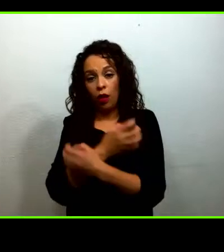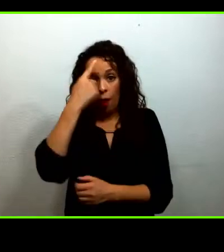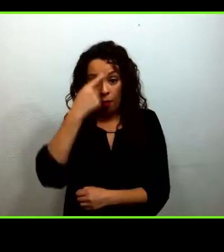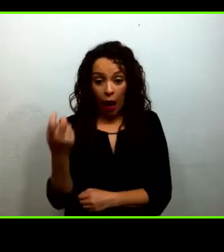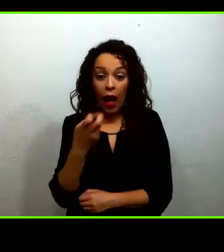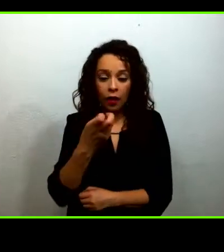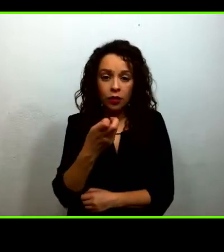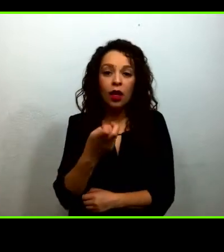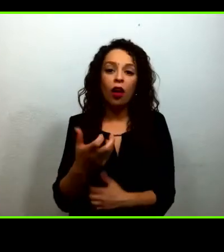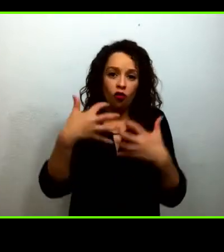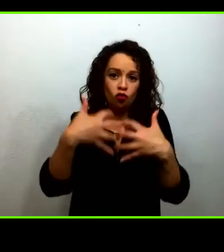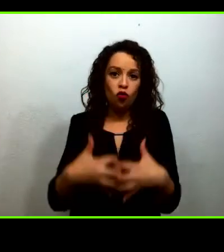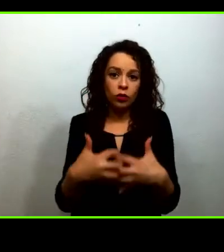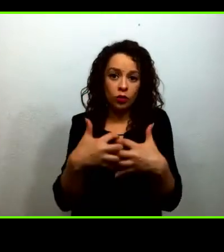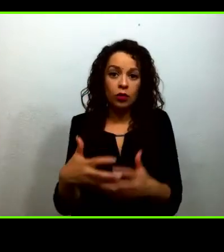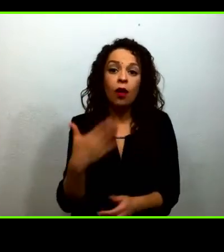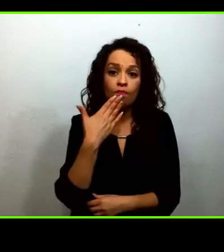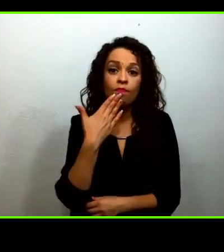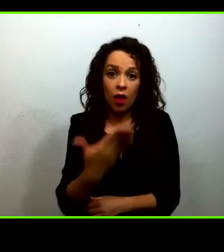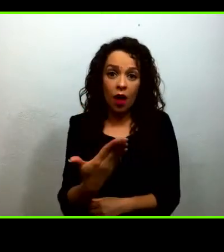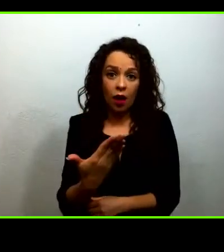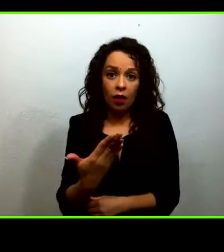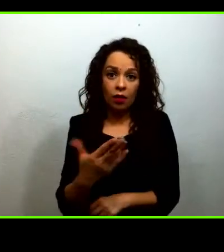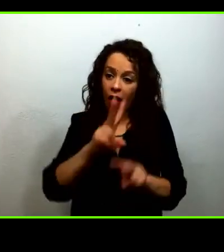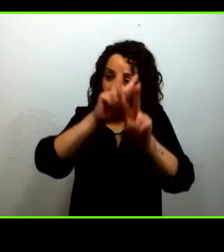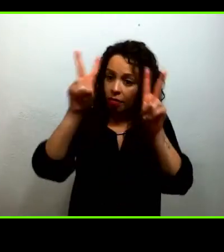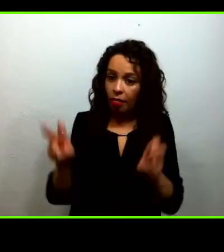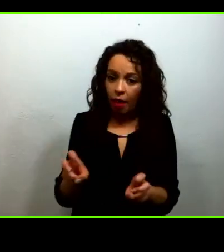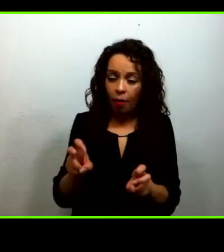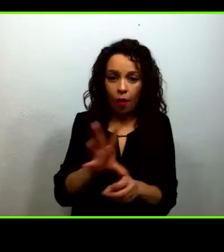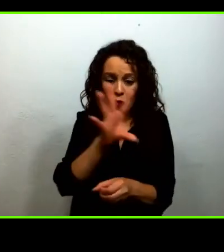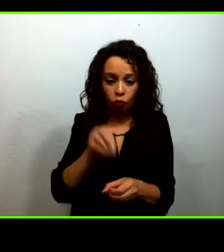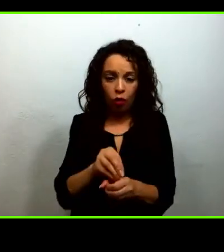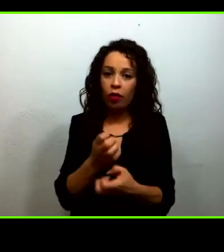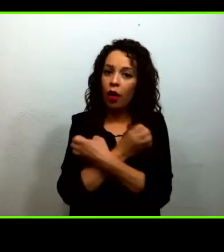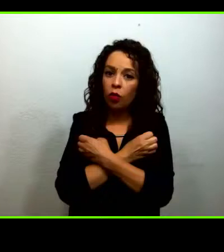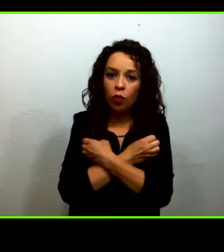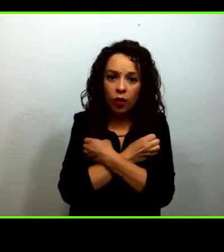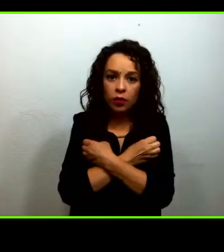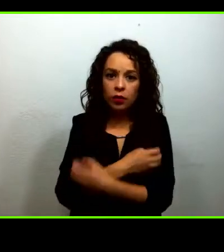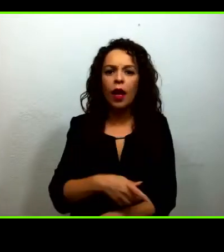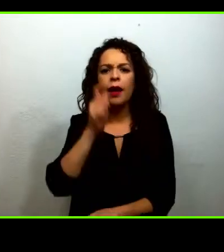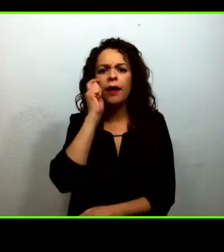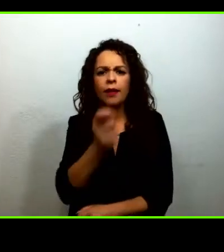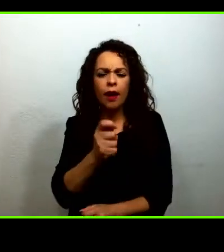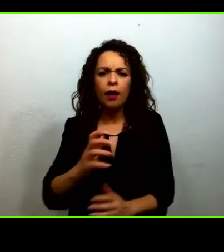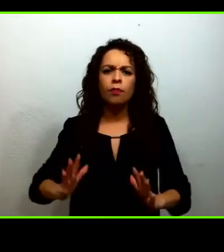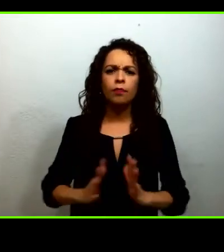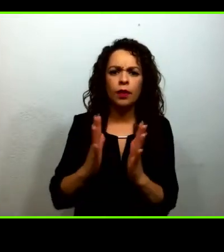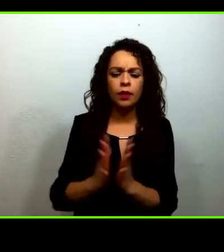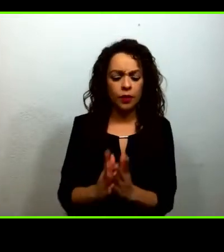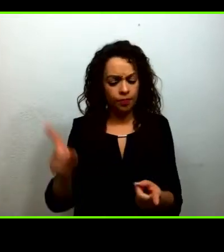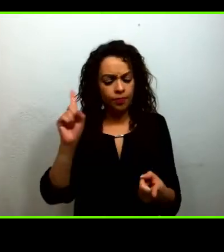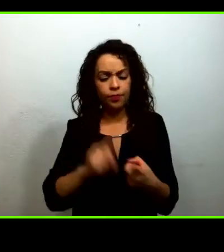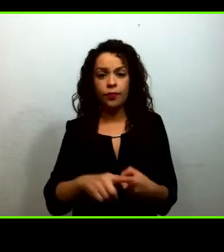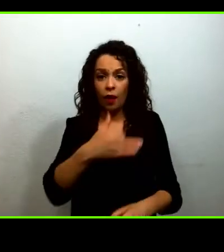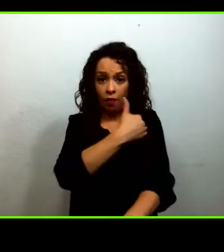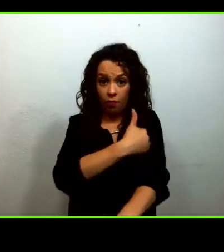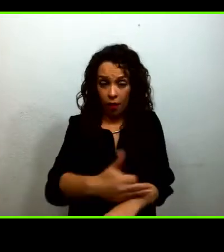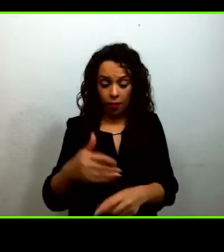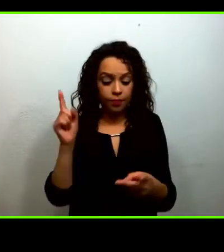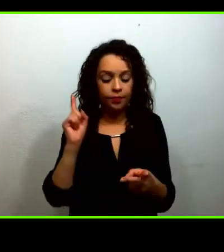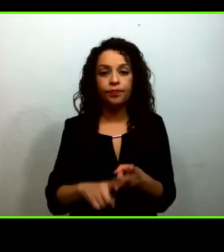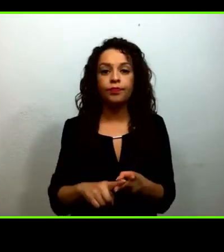de la educación. Y aquí intervenimos todos, las familias, las organizaciones de la sociedad civil, las